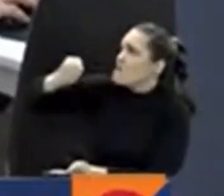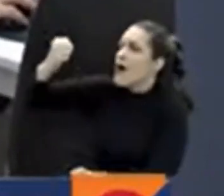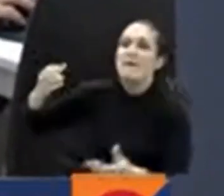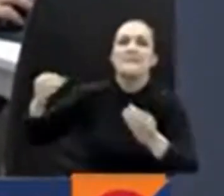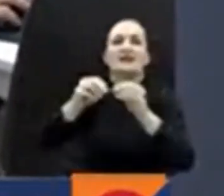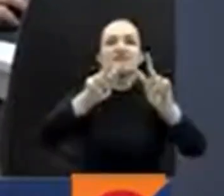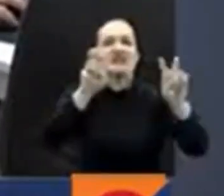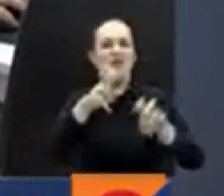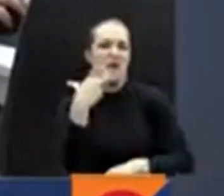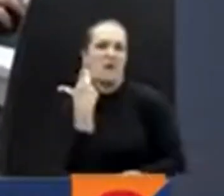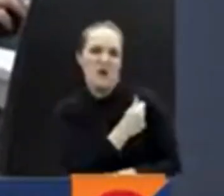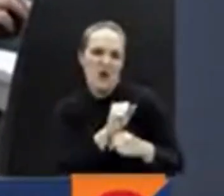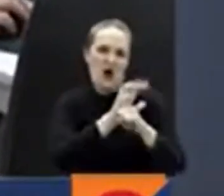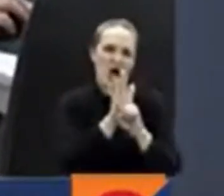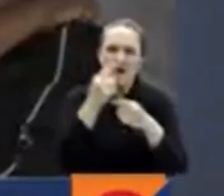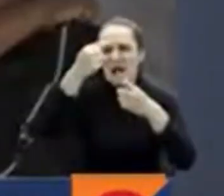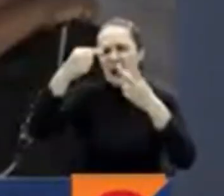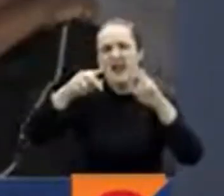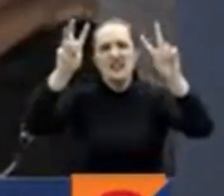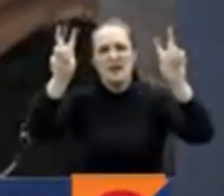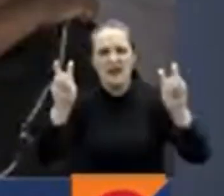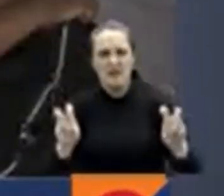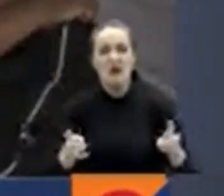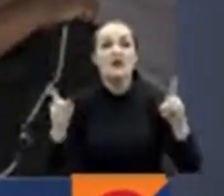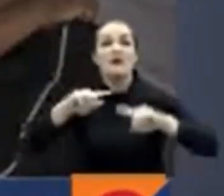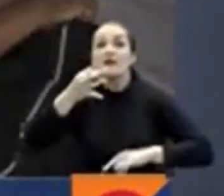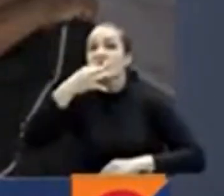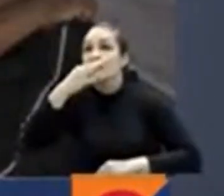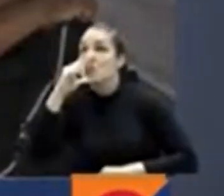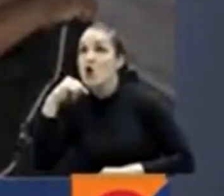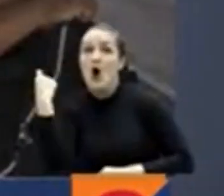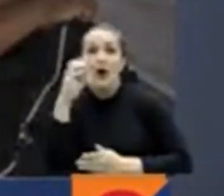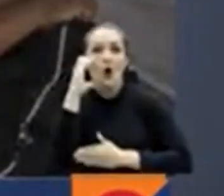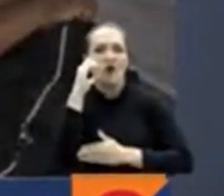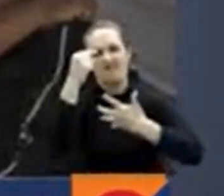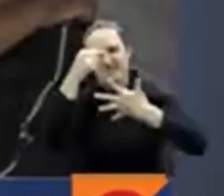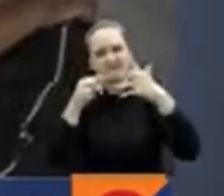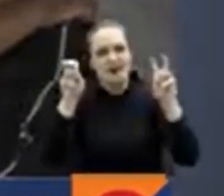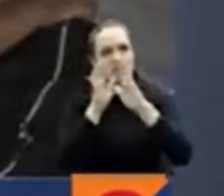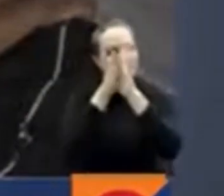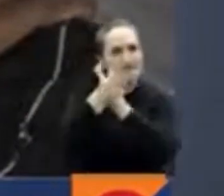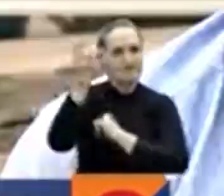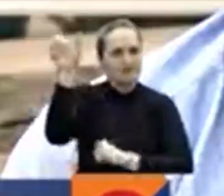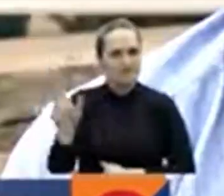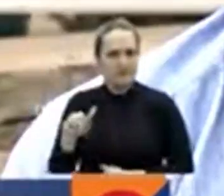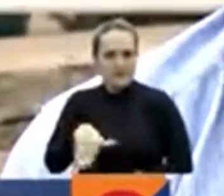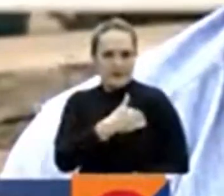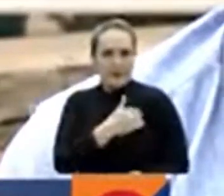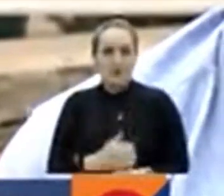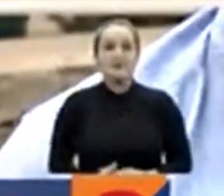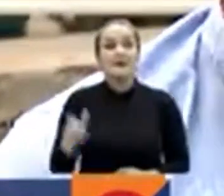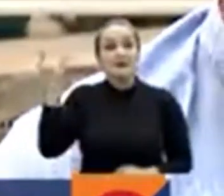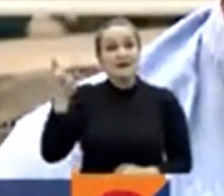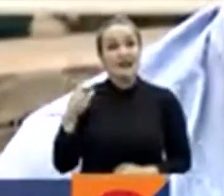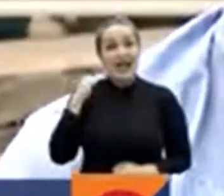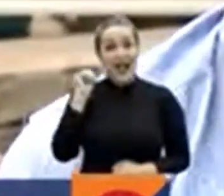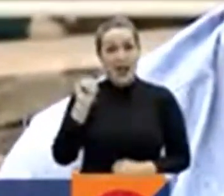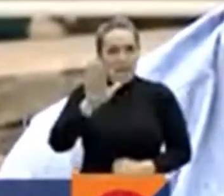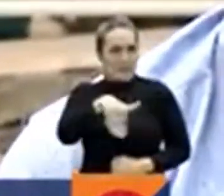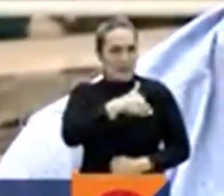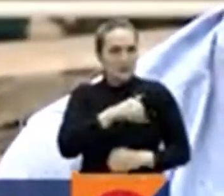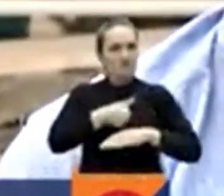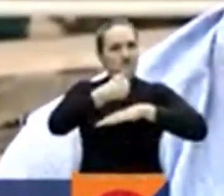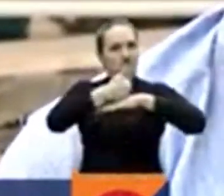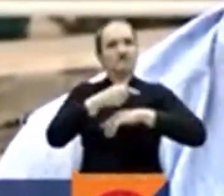vacunación COVID-19 y la escasez de los medicamentos en Colombia. La ministra dio un panorama de lo que